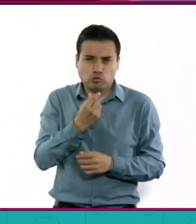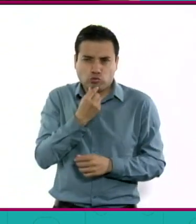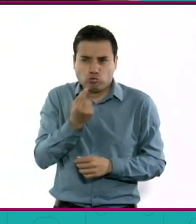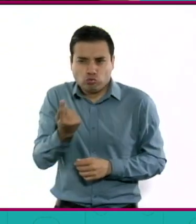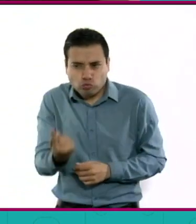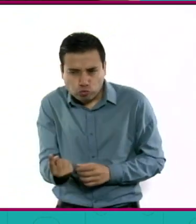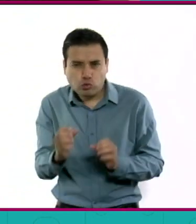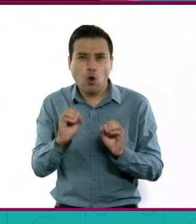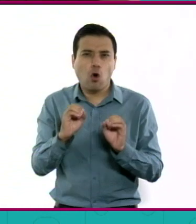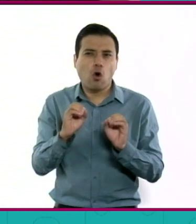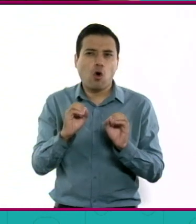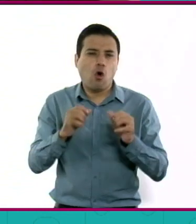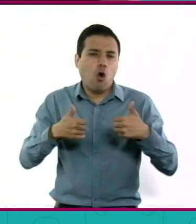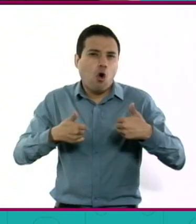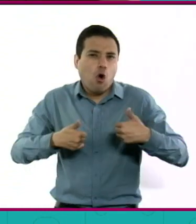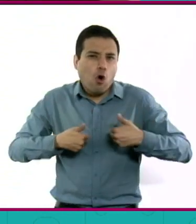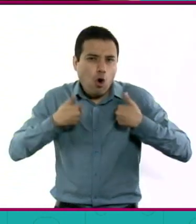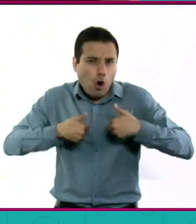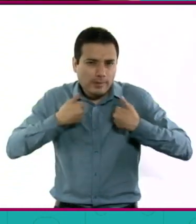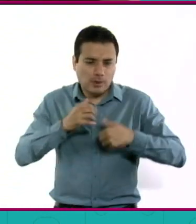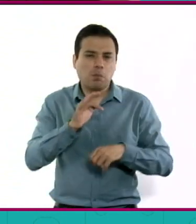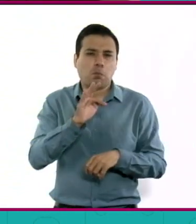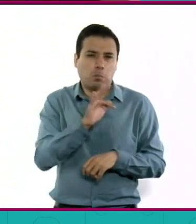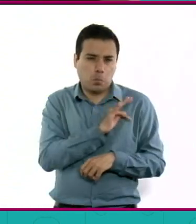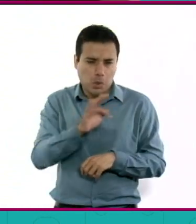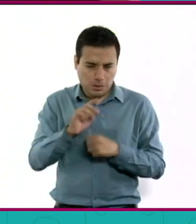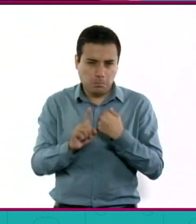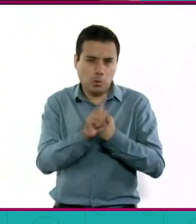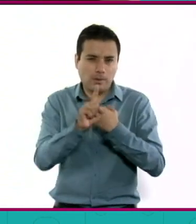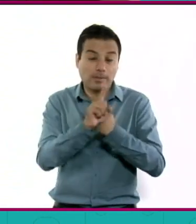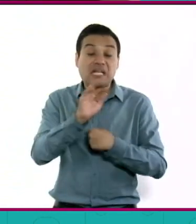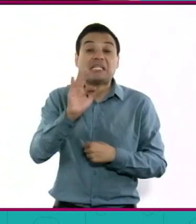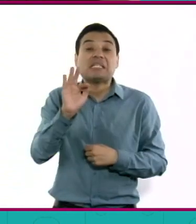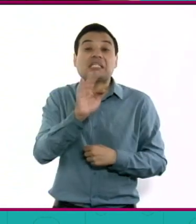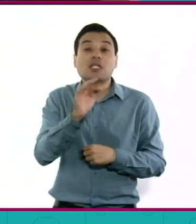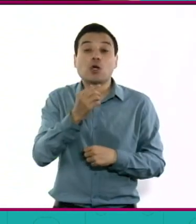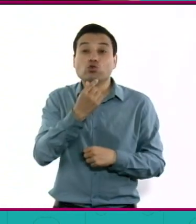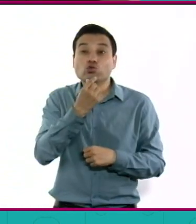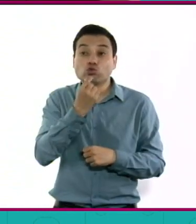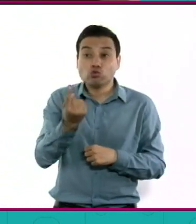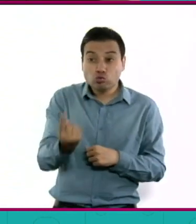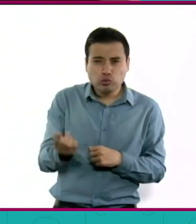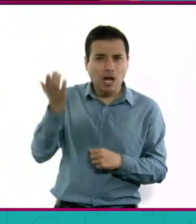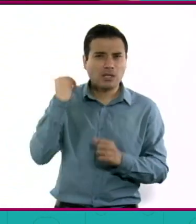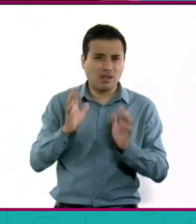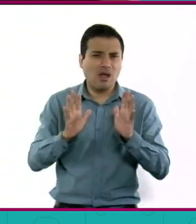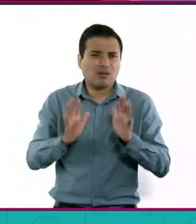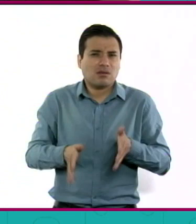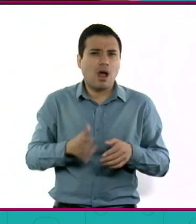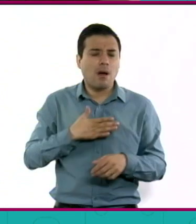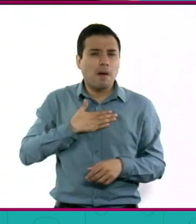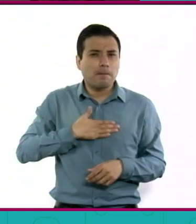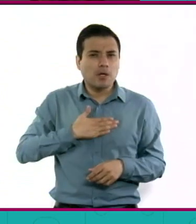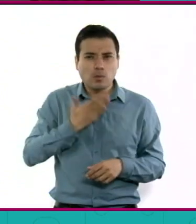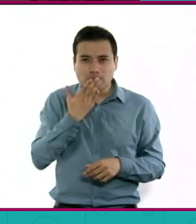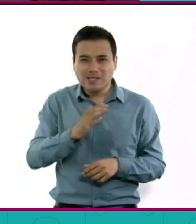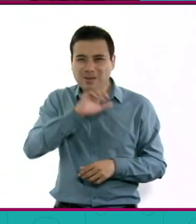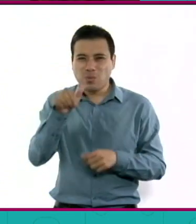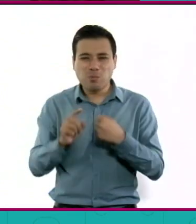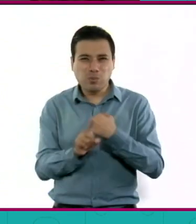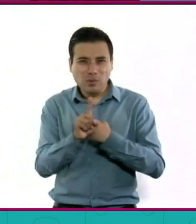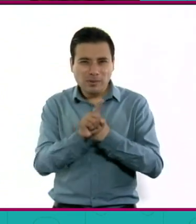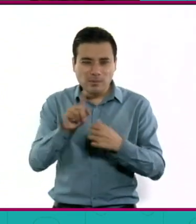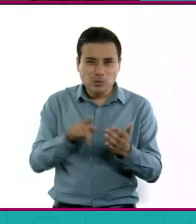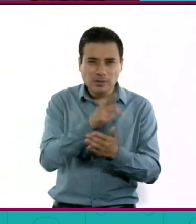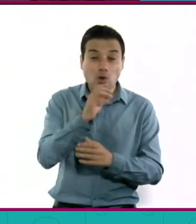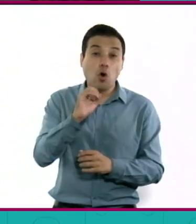puede haber problemas de cínteres, niños que ya estaban yendo mejor, que se vuelvan irritables, en la parte social que